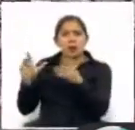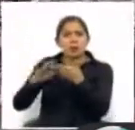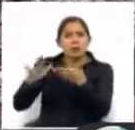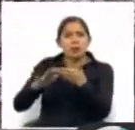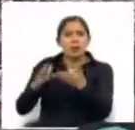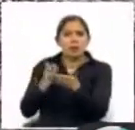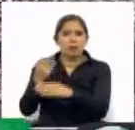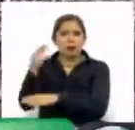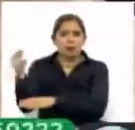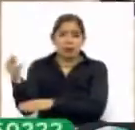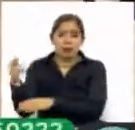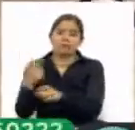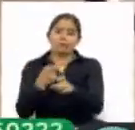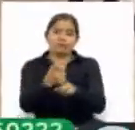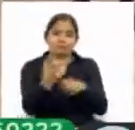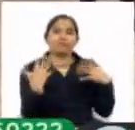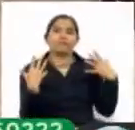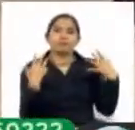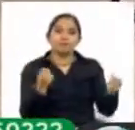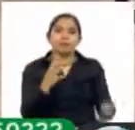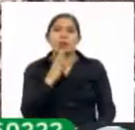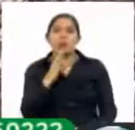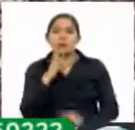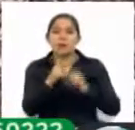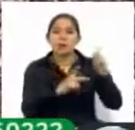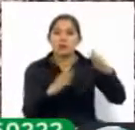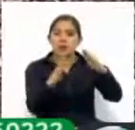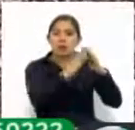salud pública que esto significa, según los comunarios de Achocalla.